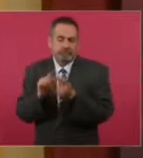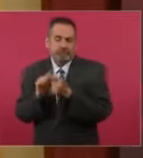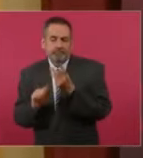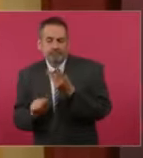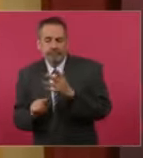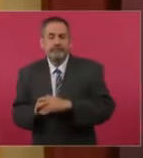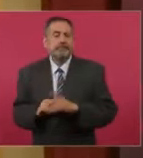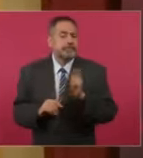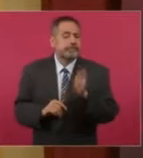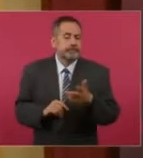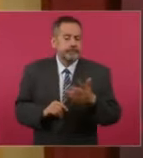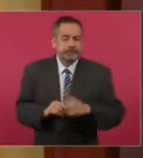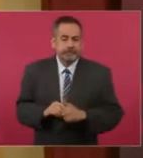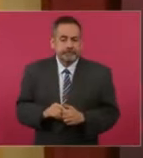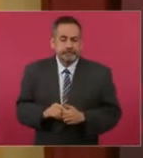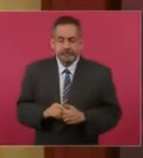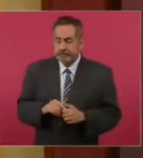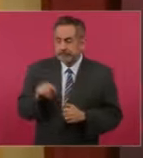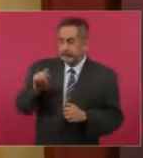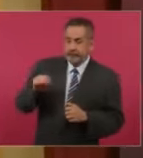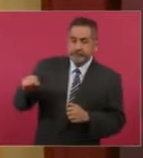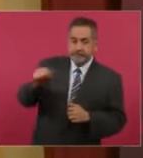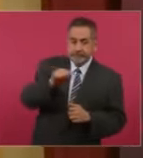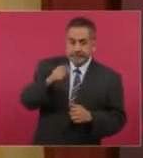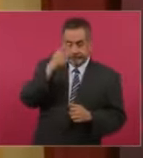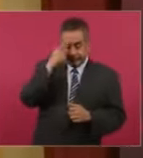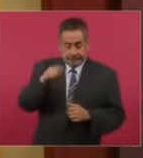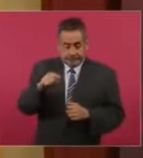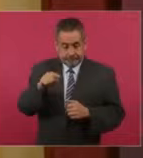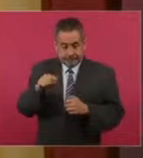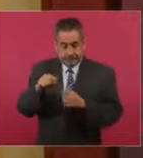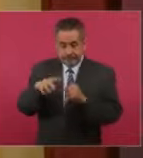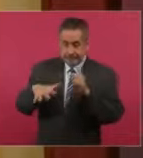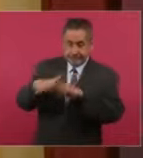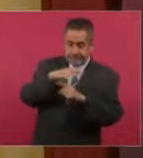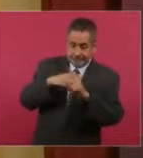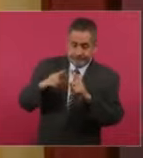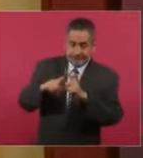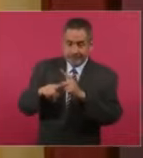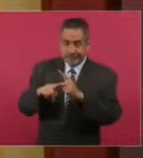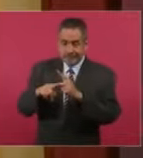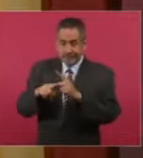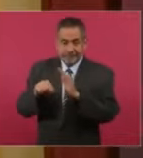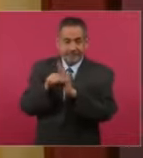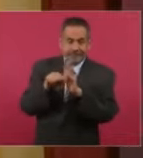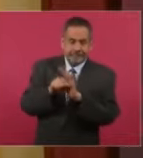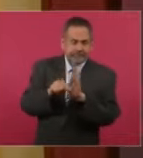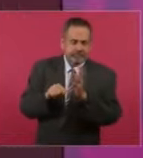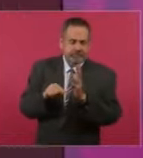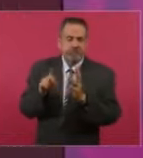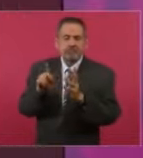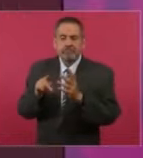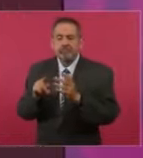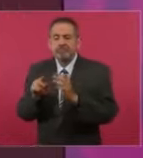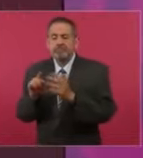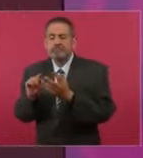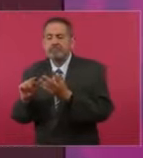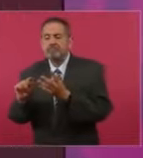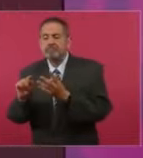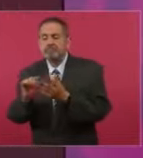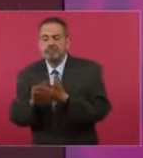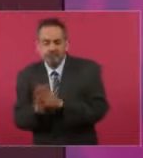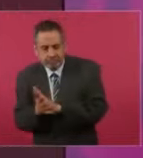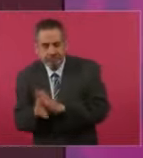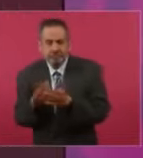claro que no quiere decir que esas situaciones son en sí mismas negativas, pero son espacios en donde pueden ocurrir